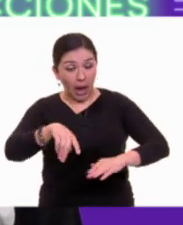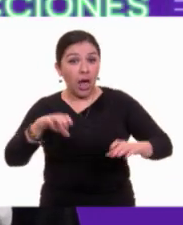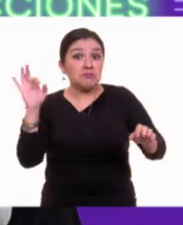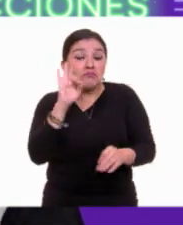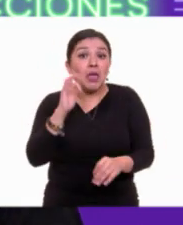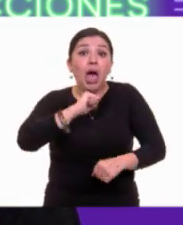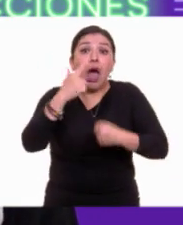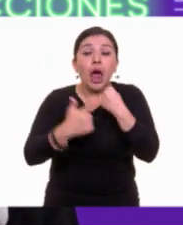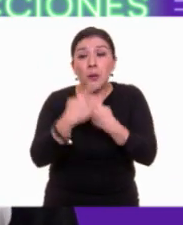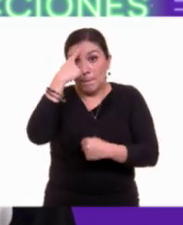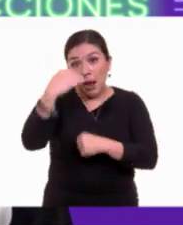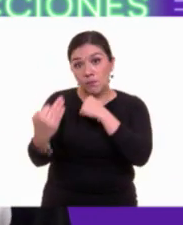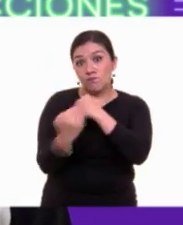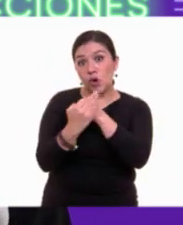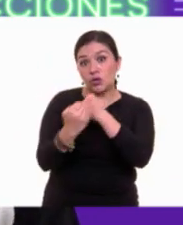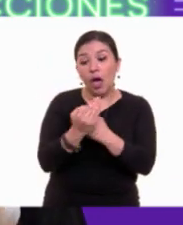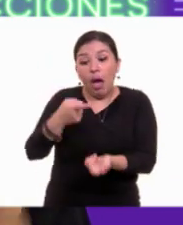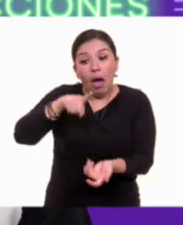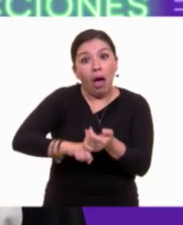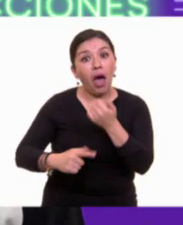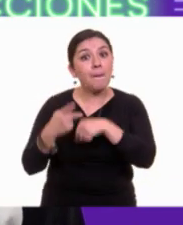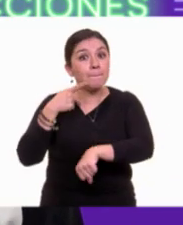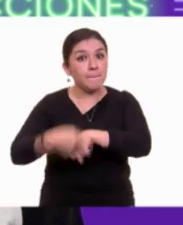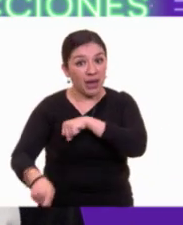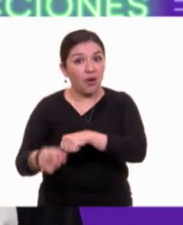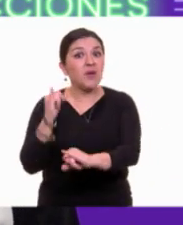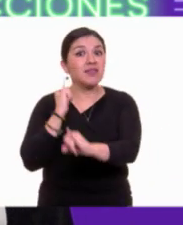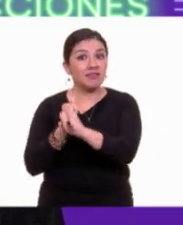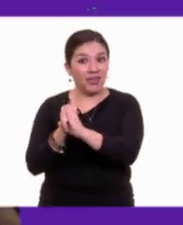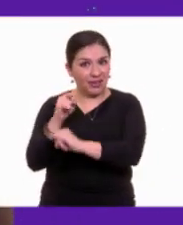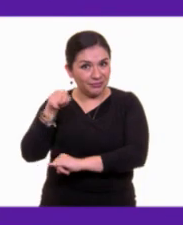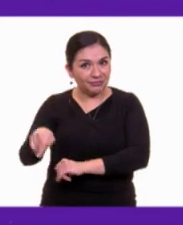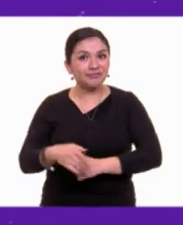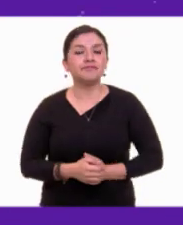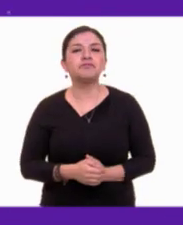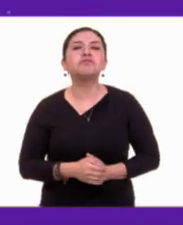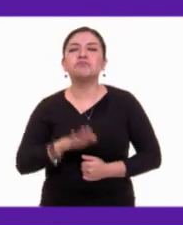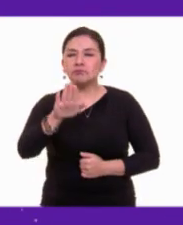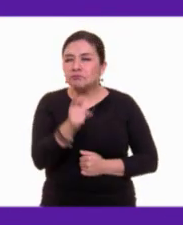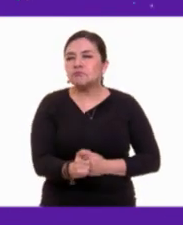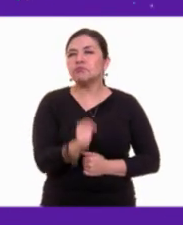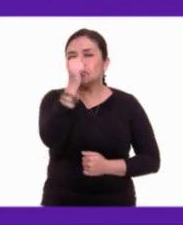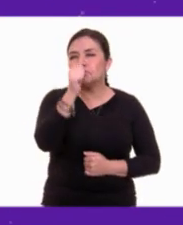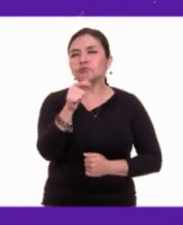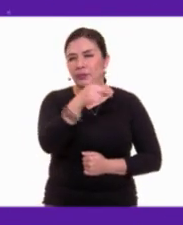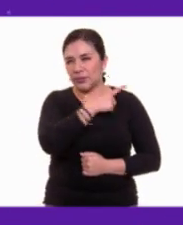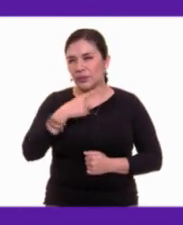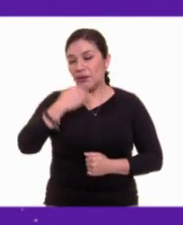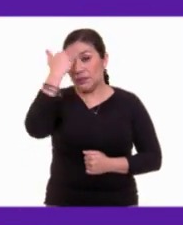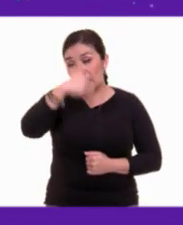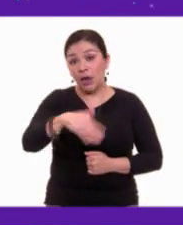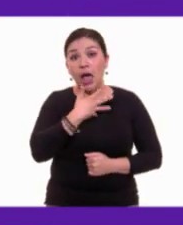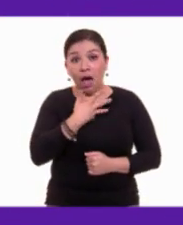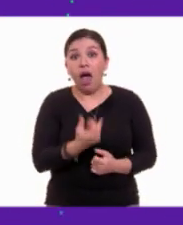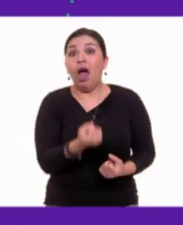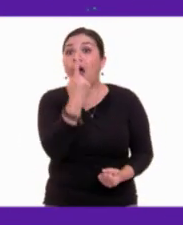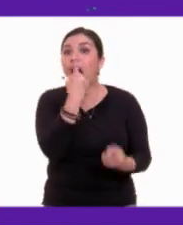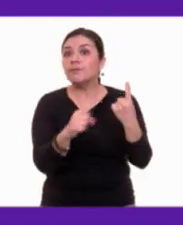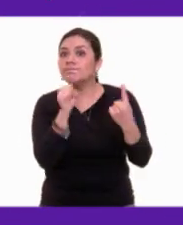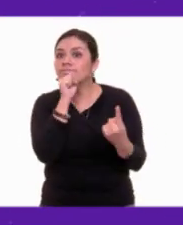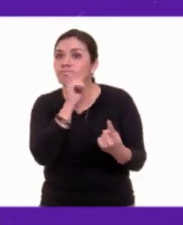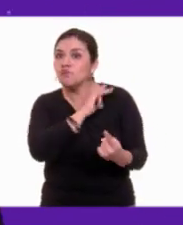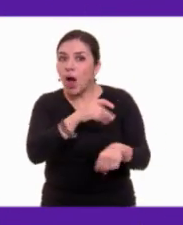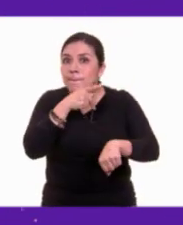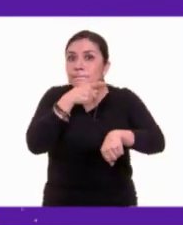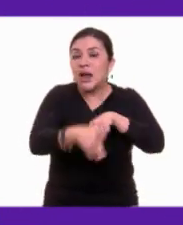a cabo para protegernos de los riesgos en el ciberespacio. Antes que nada, debes saber que existen algunos indicadores